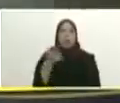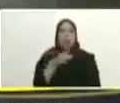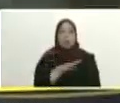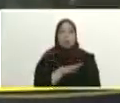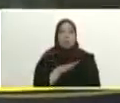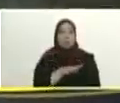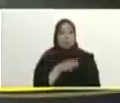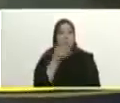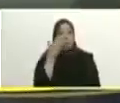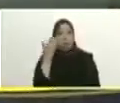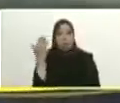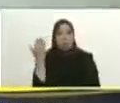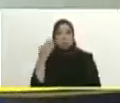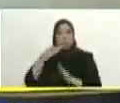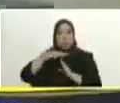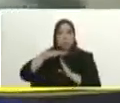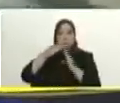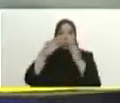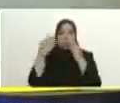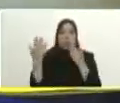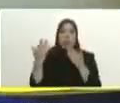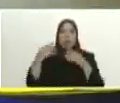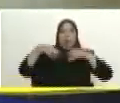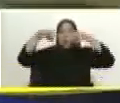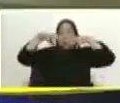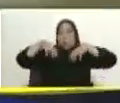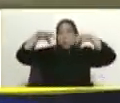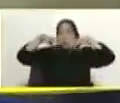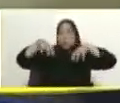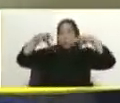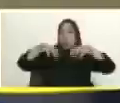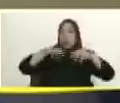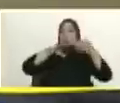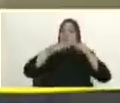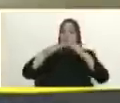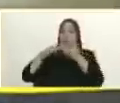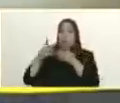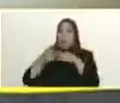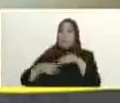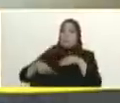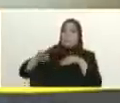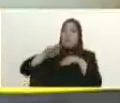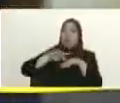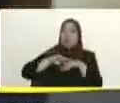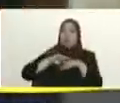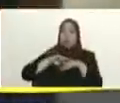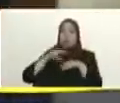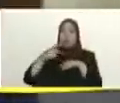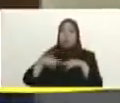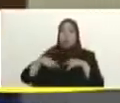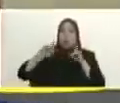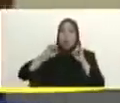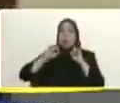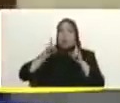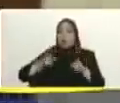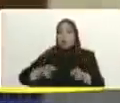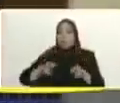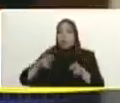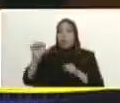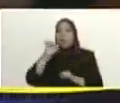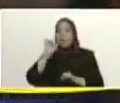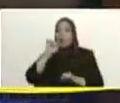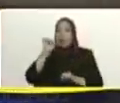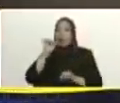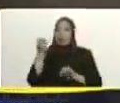autopista Antonio José de Sucre más arriba del Zambil que bueno quedó a punto de llevarse la autopista este es un río